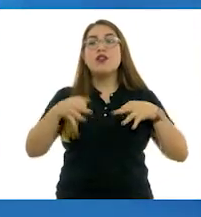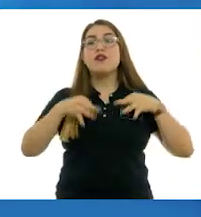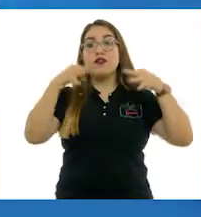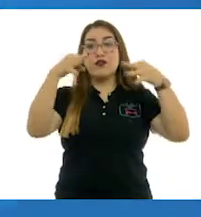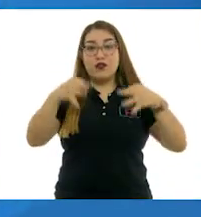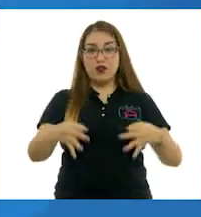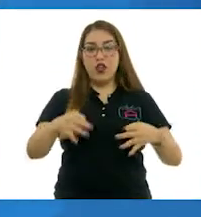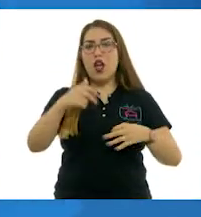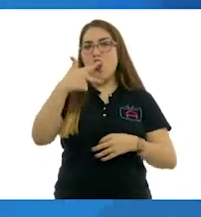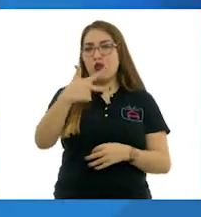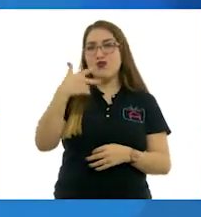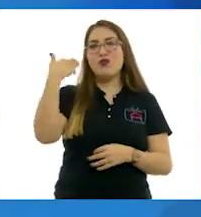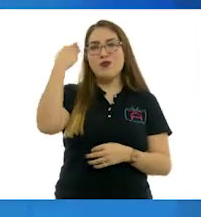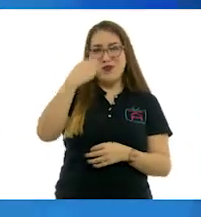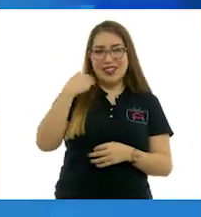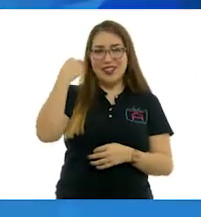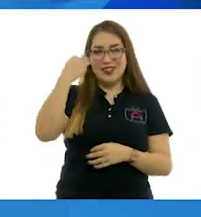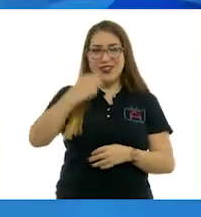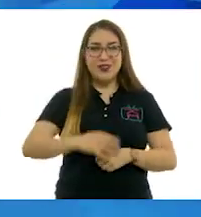el 8 de marzo.